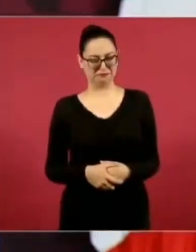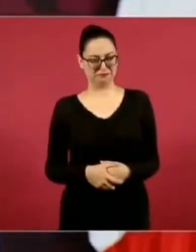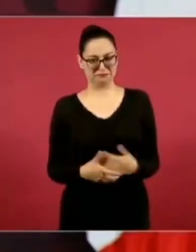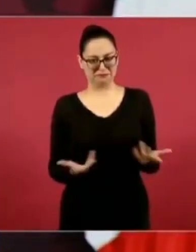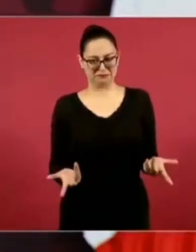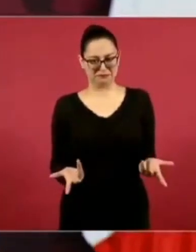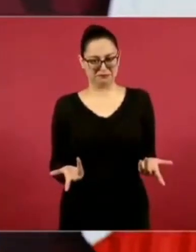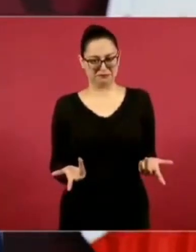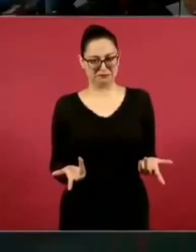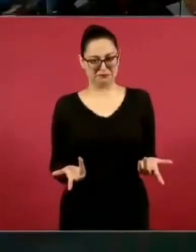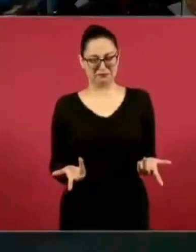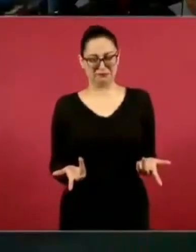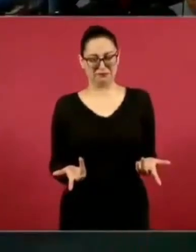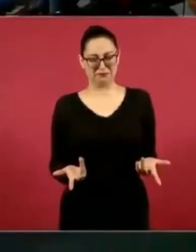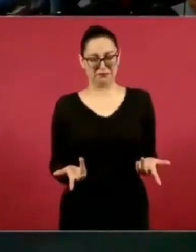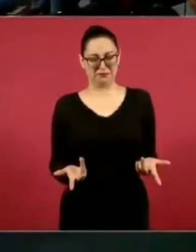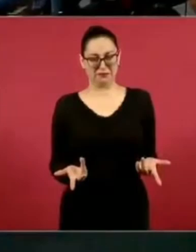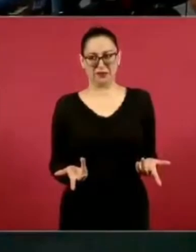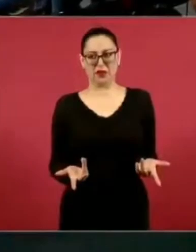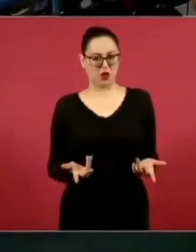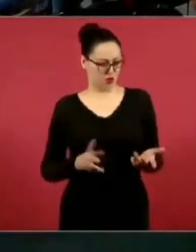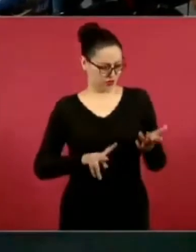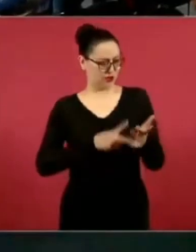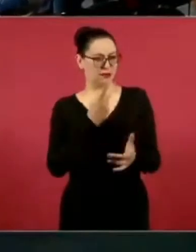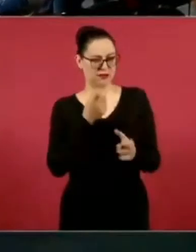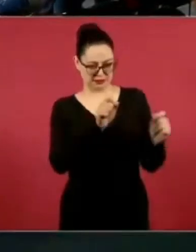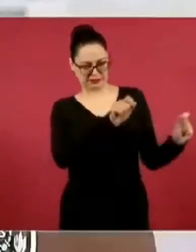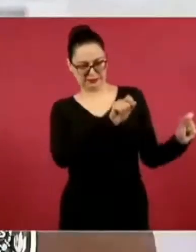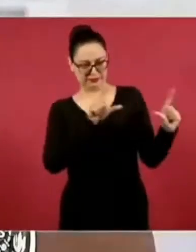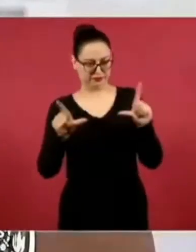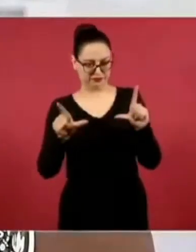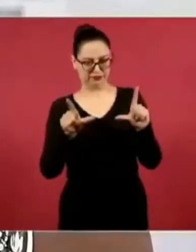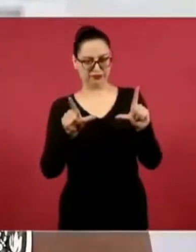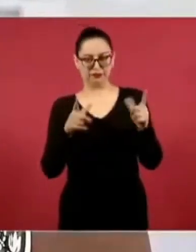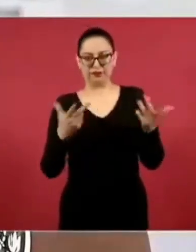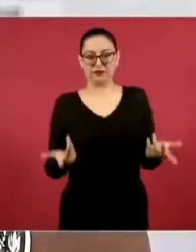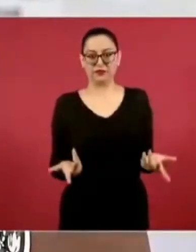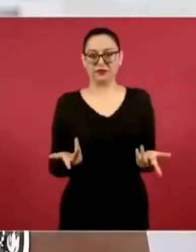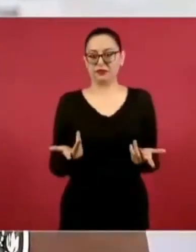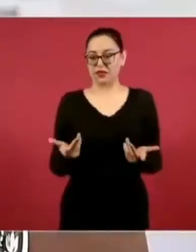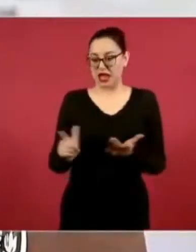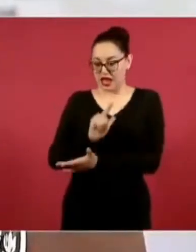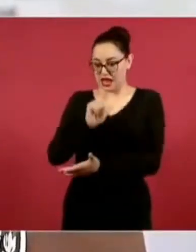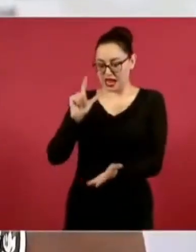el cuadro, se usa